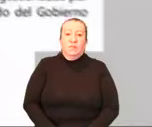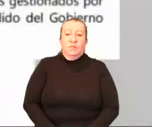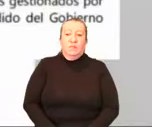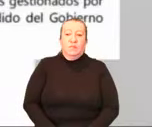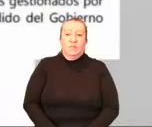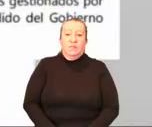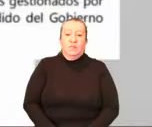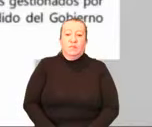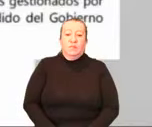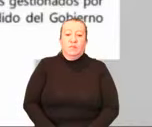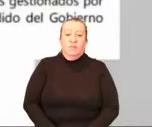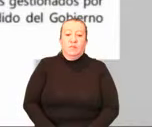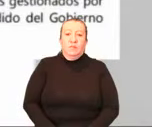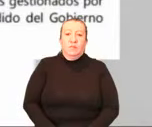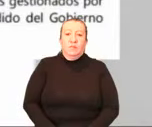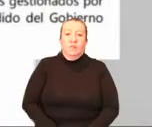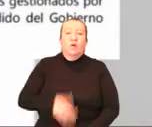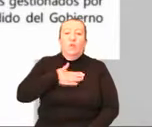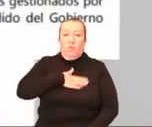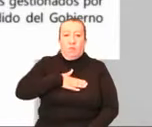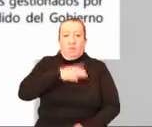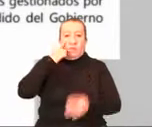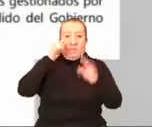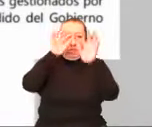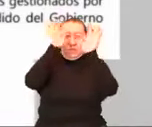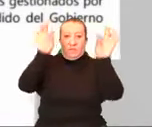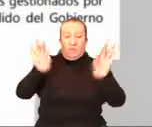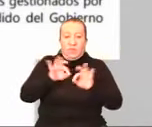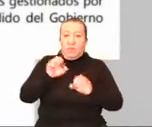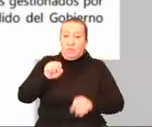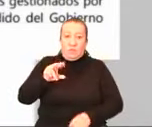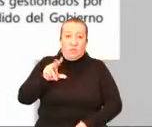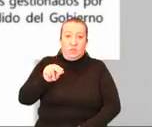Ponganlo por favor en pantalla. ¿La tenemos o no?